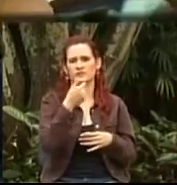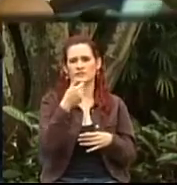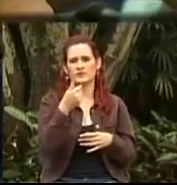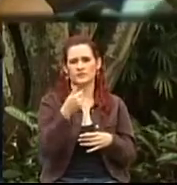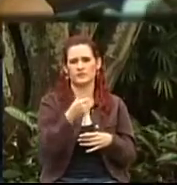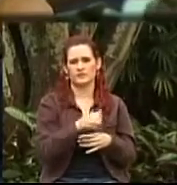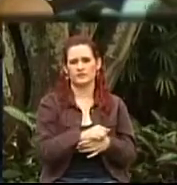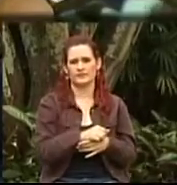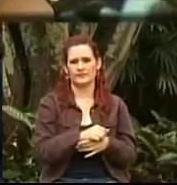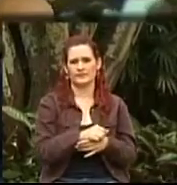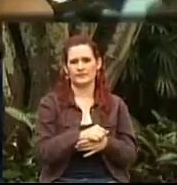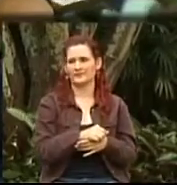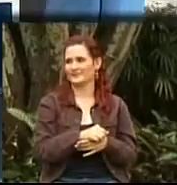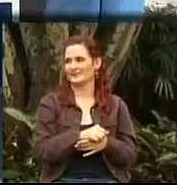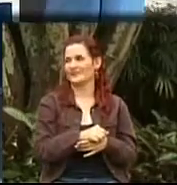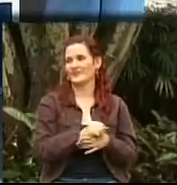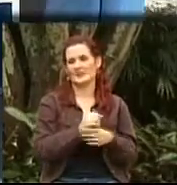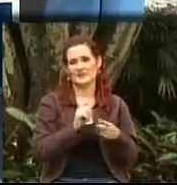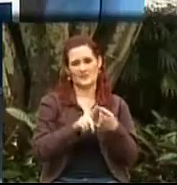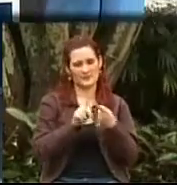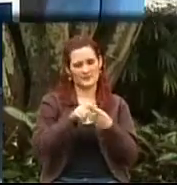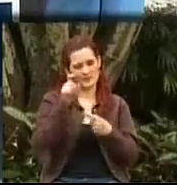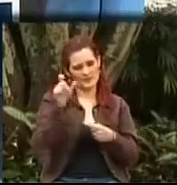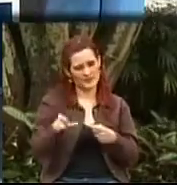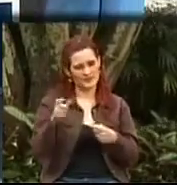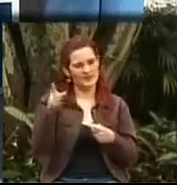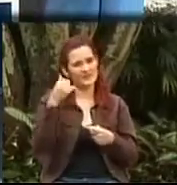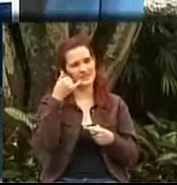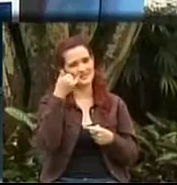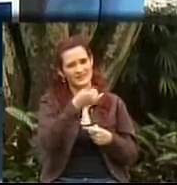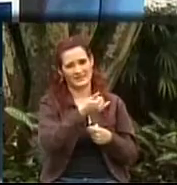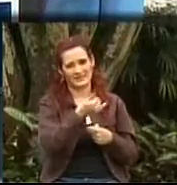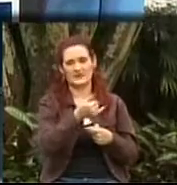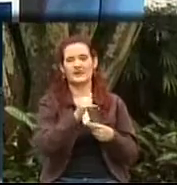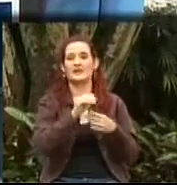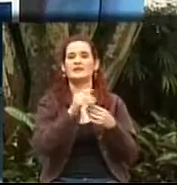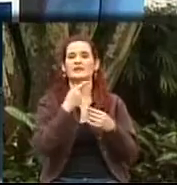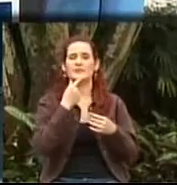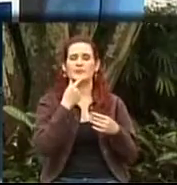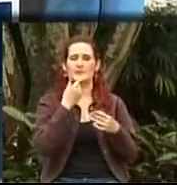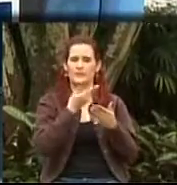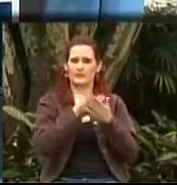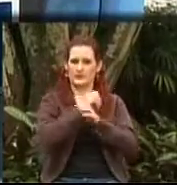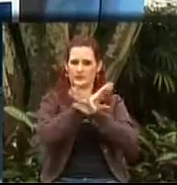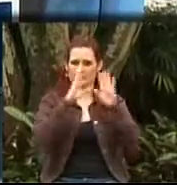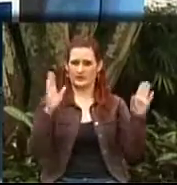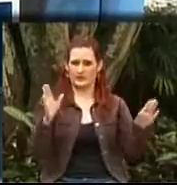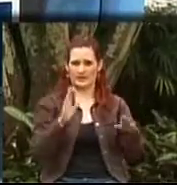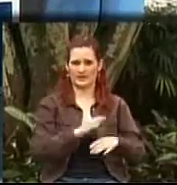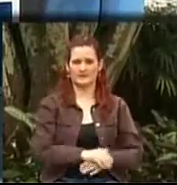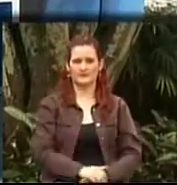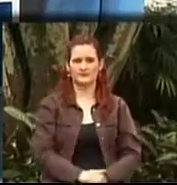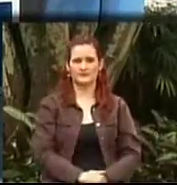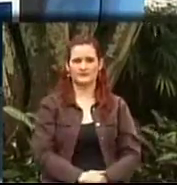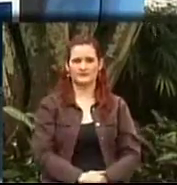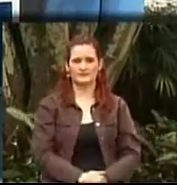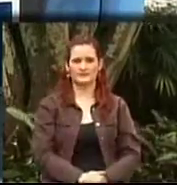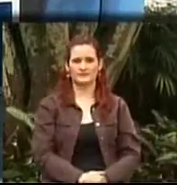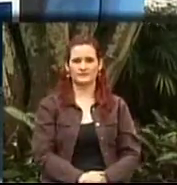Aquí primero son los televidentes. Pero sin duda. Gloria, bienvenida. Muchas gracias. Ya estamos escuchando. A ver,